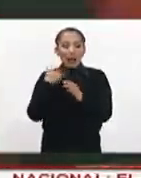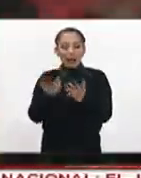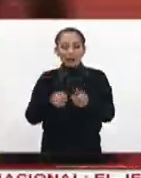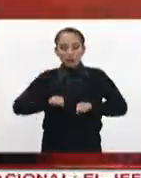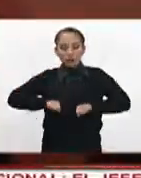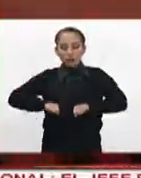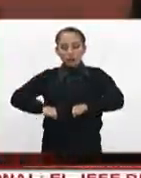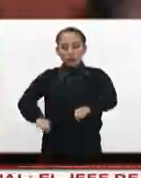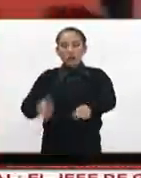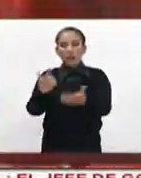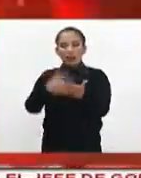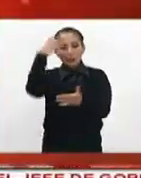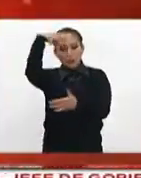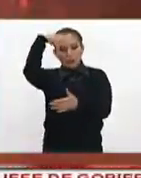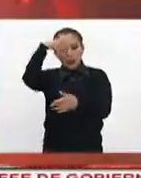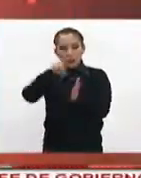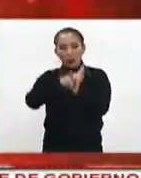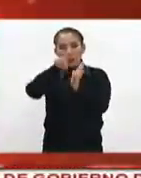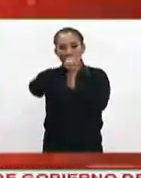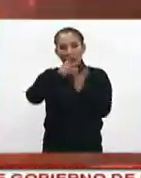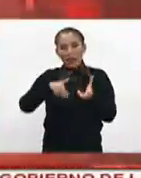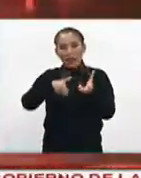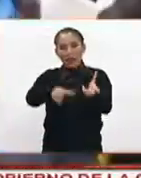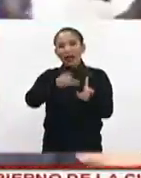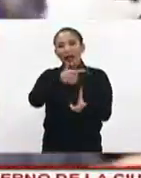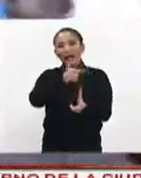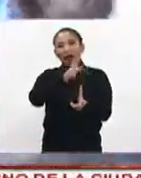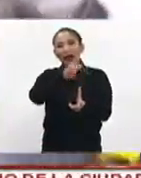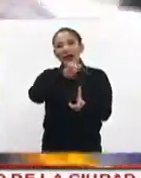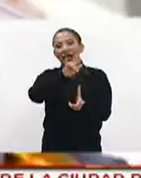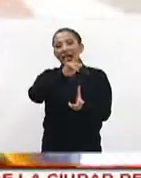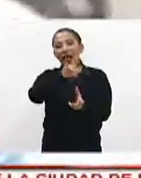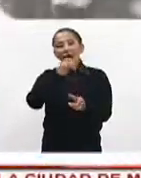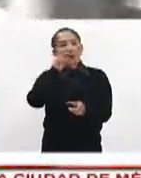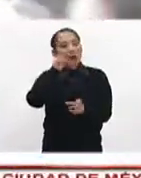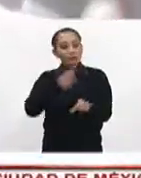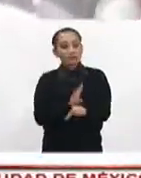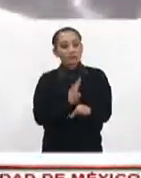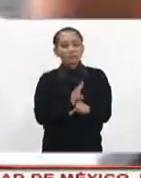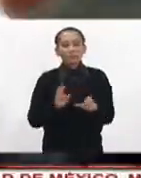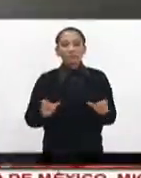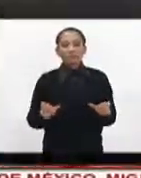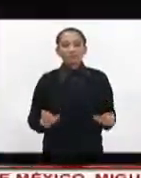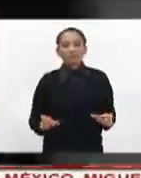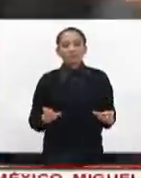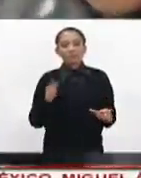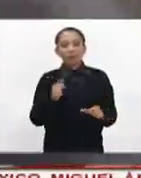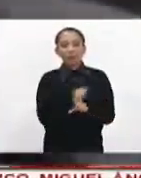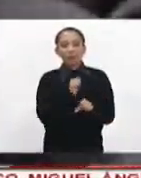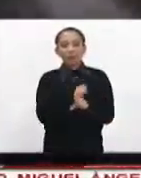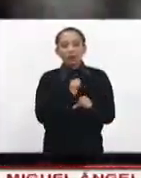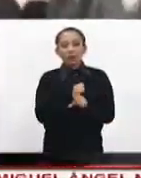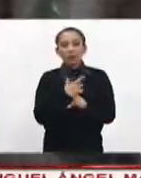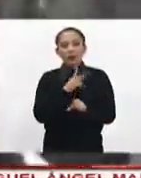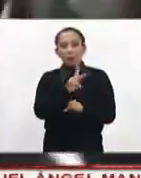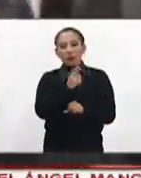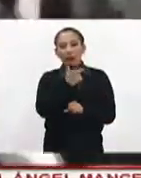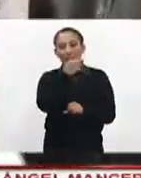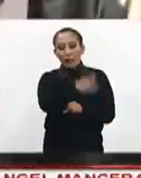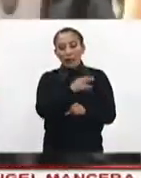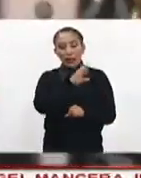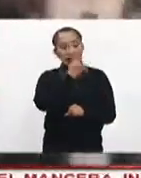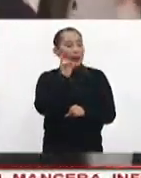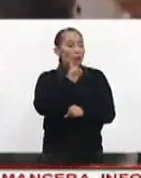camilla dentro de una ambulancia a su departamento que está en la calle de Galileo. Durante el trayecto estuvo escoltada por una camioneta y un automóvil de la PGR